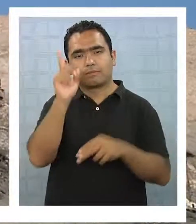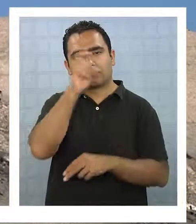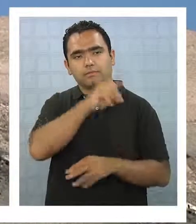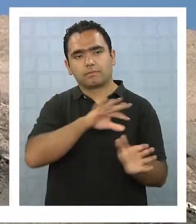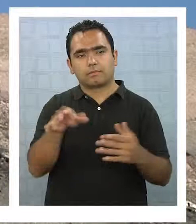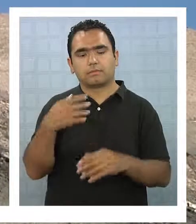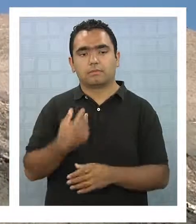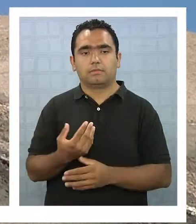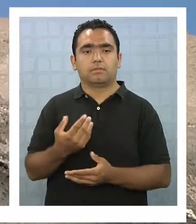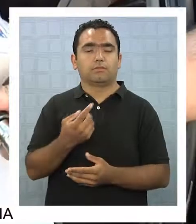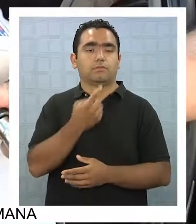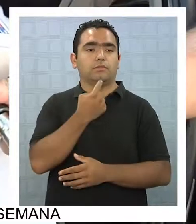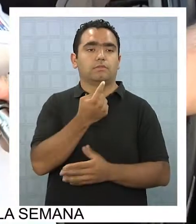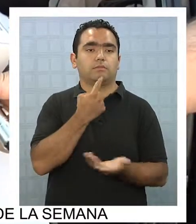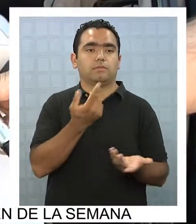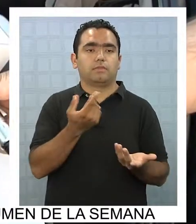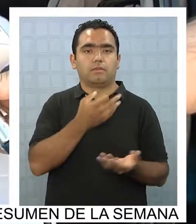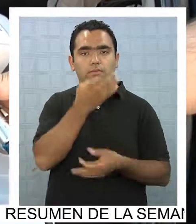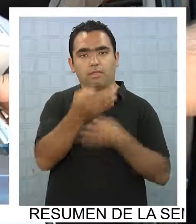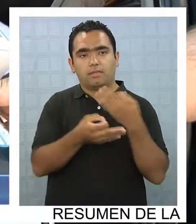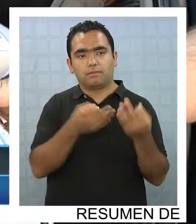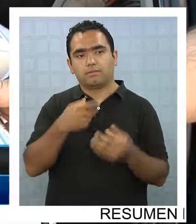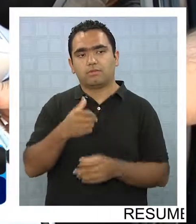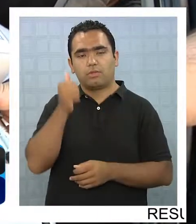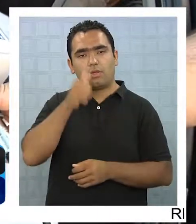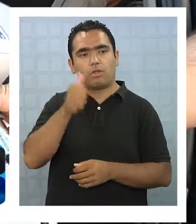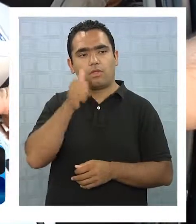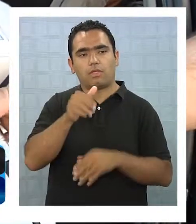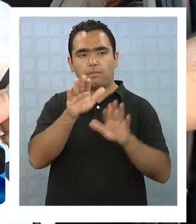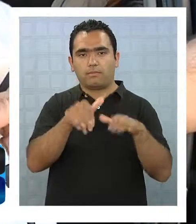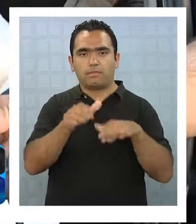Terrible, ¿qué les vamos a contar? Todos los días lo mismo.